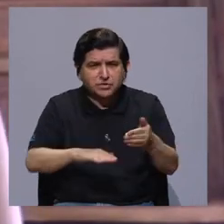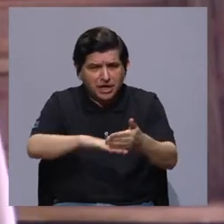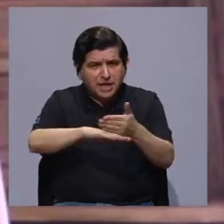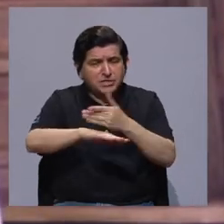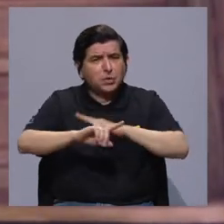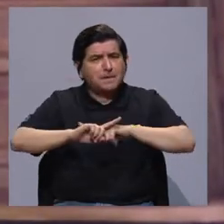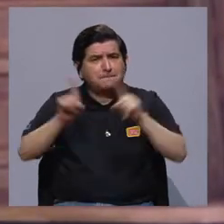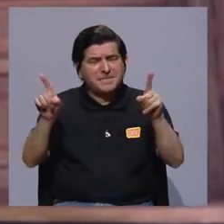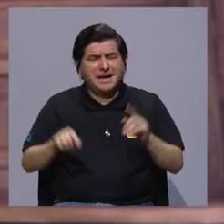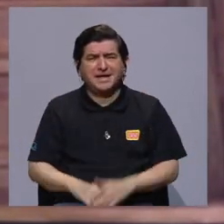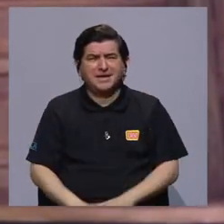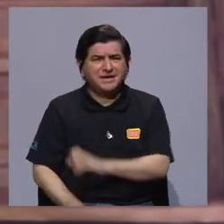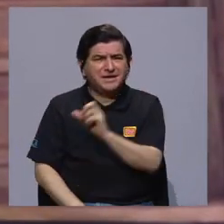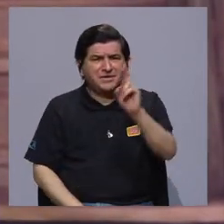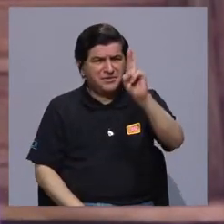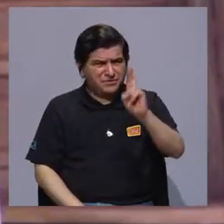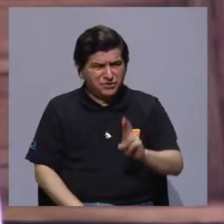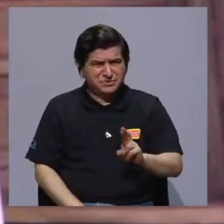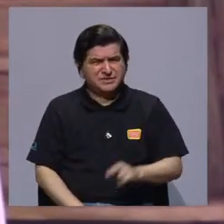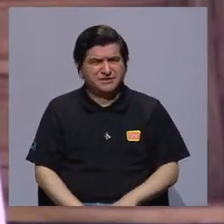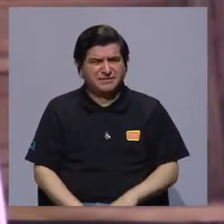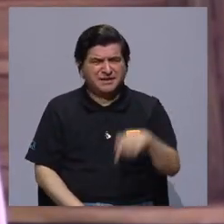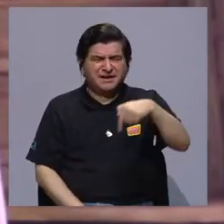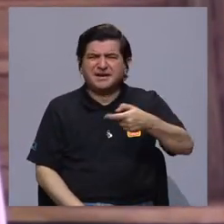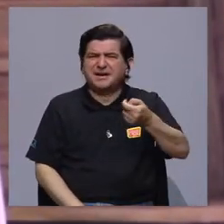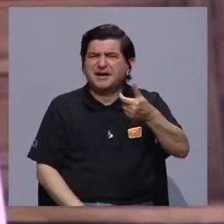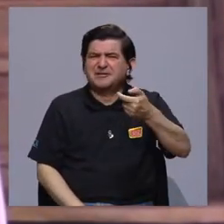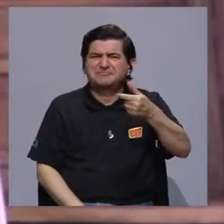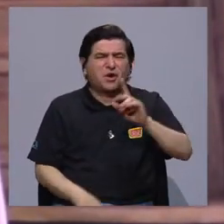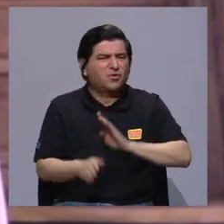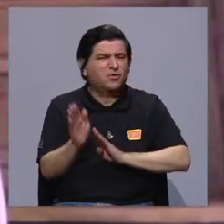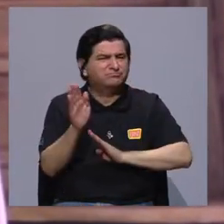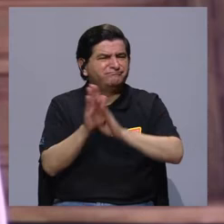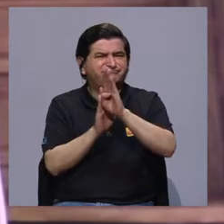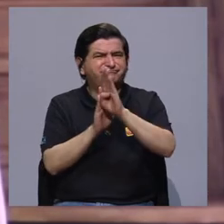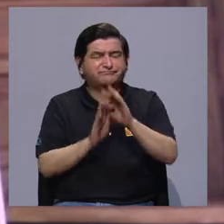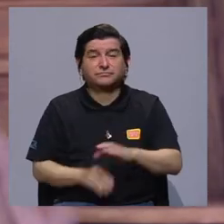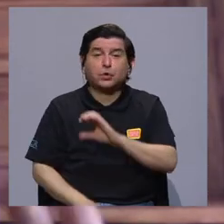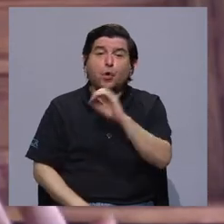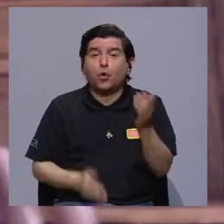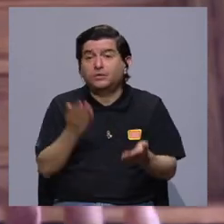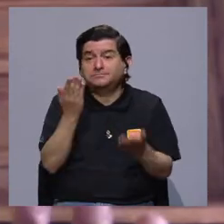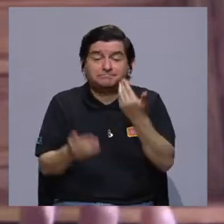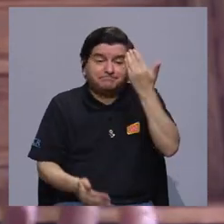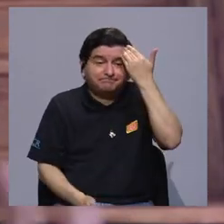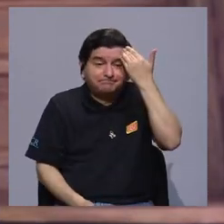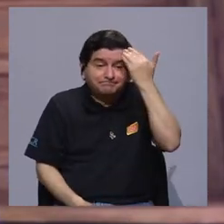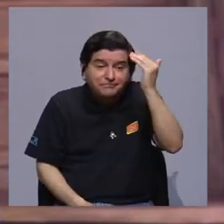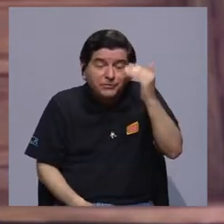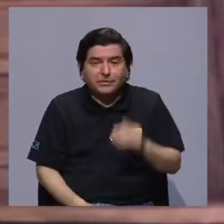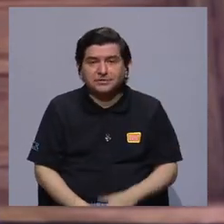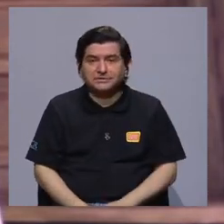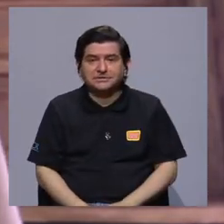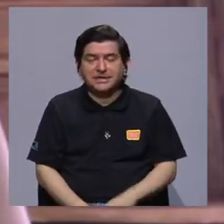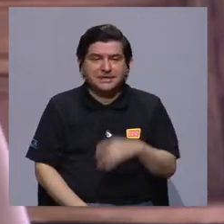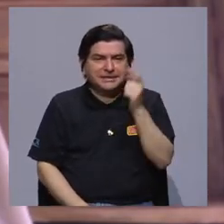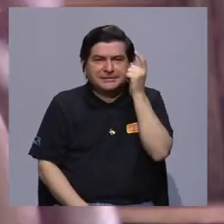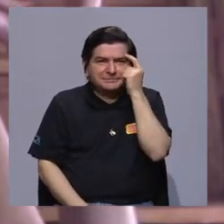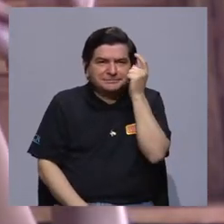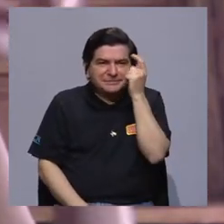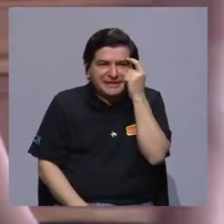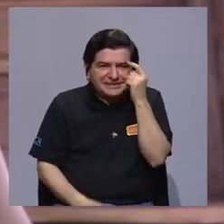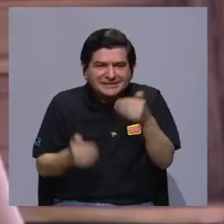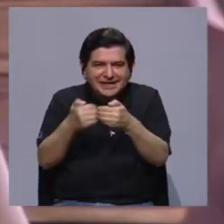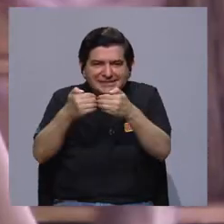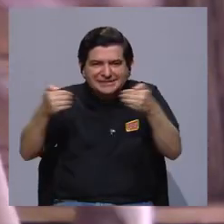vez más, pero sí, aún en Costa Rica está poco desarrollado, por así decirlo. O tal vez no se piensa